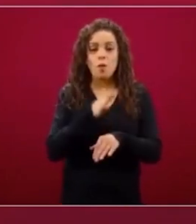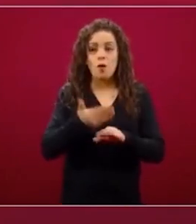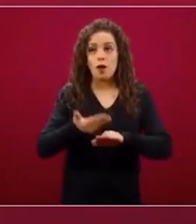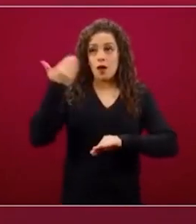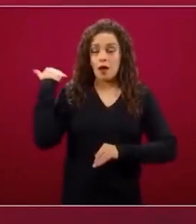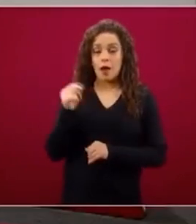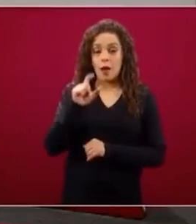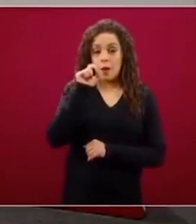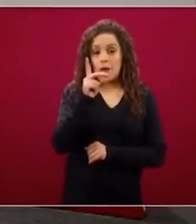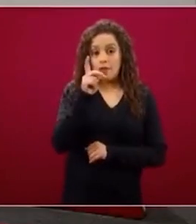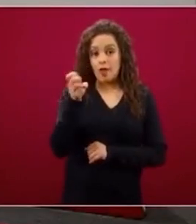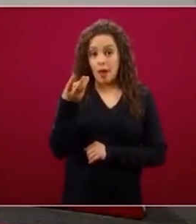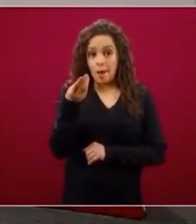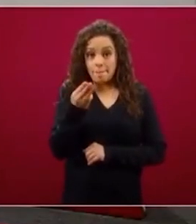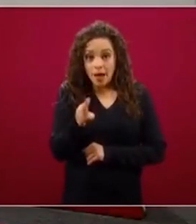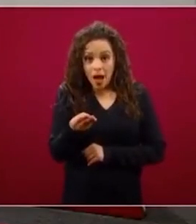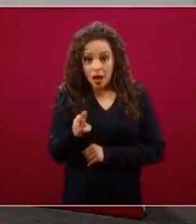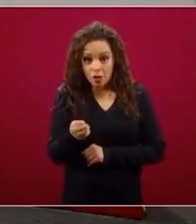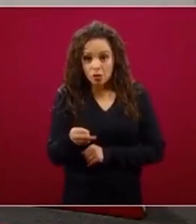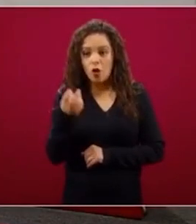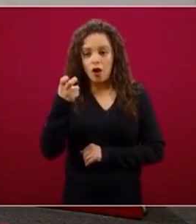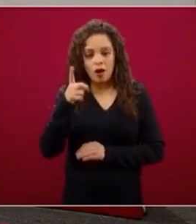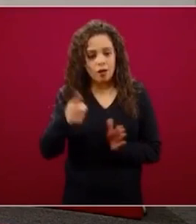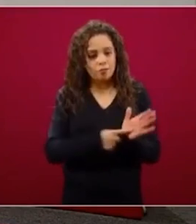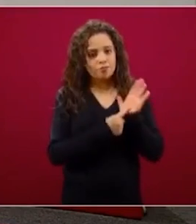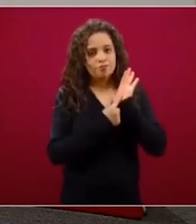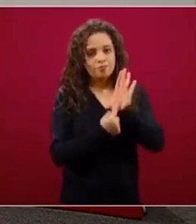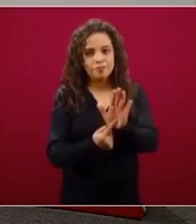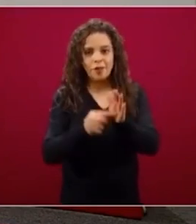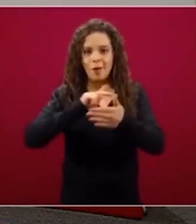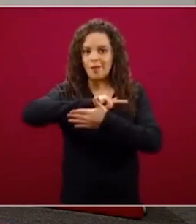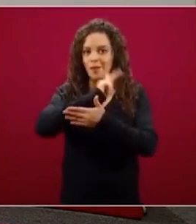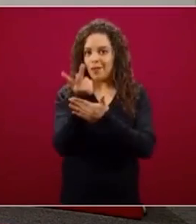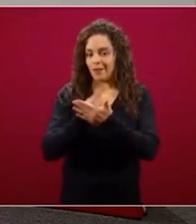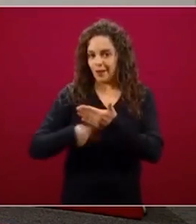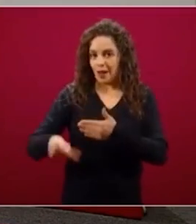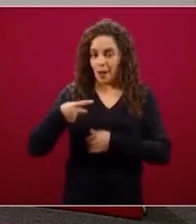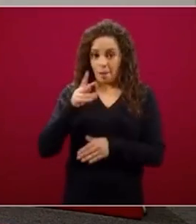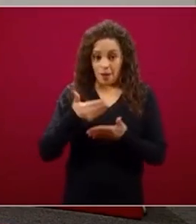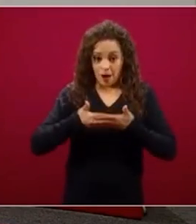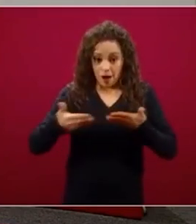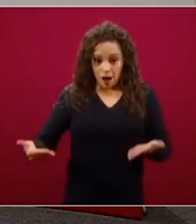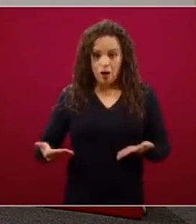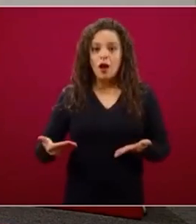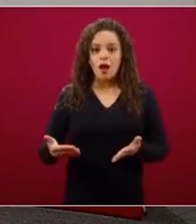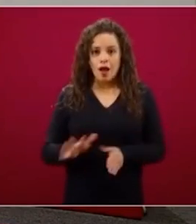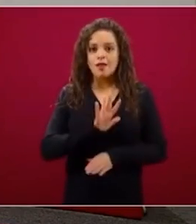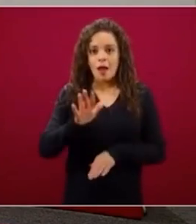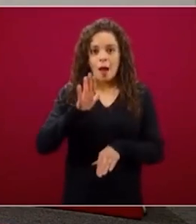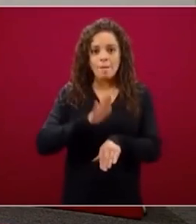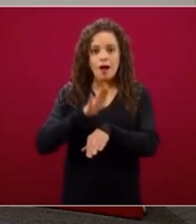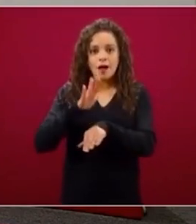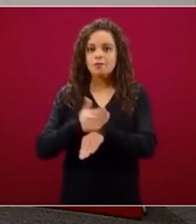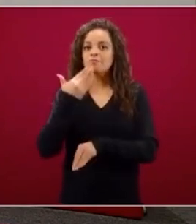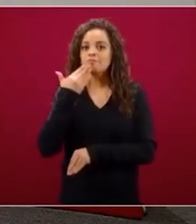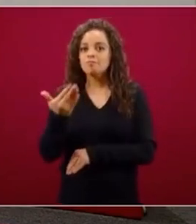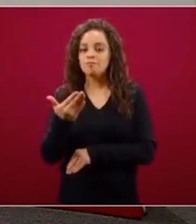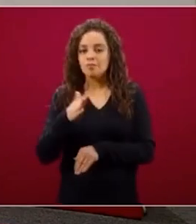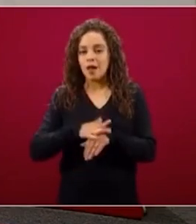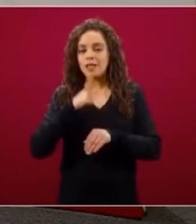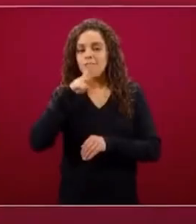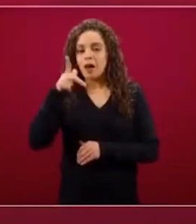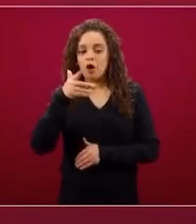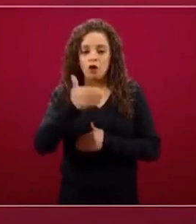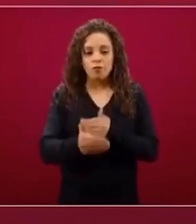tuvimos la oportunidad de presentar este programa en términos generales, pero hemos venido avanzando, hemos avanzado en